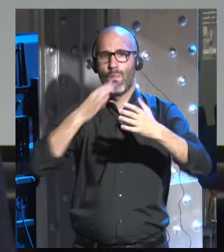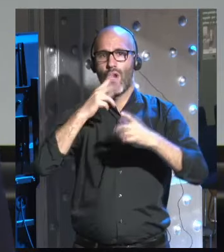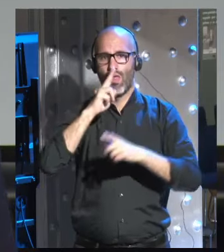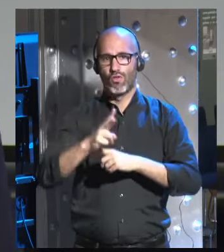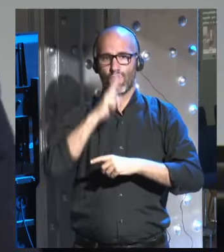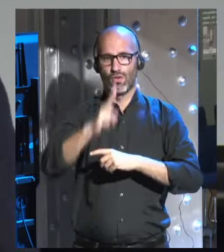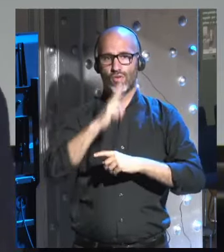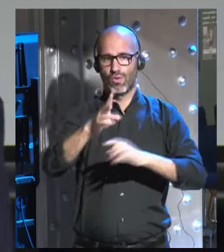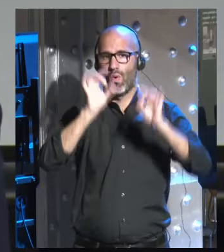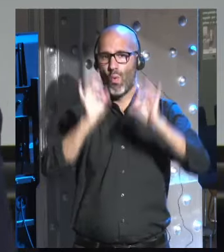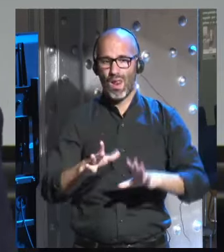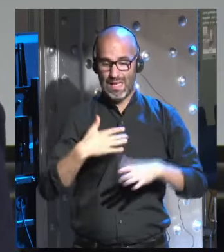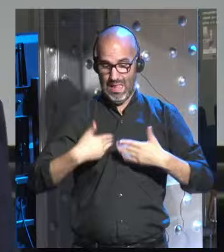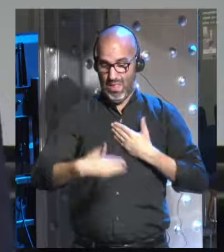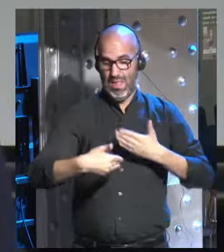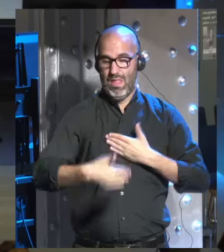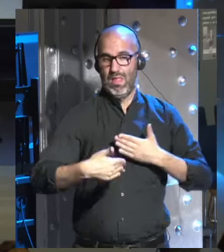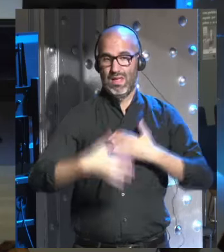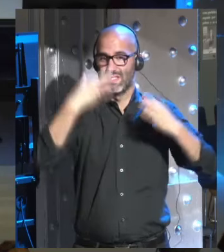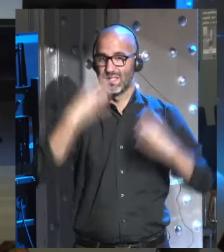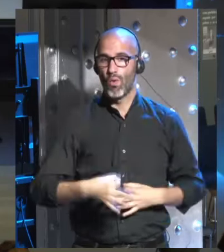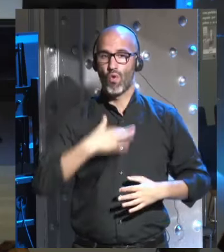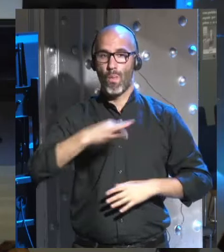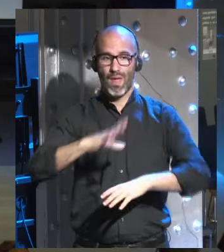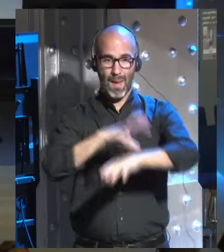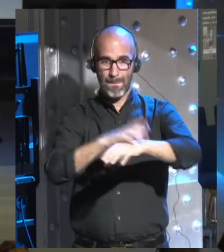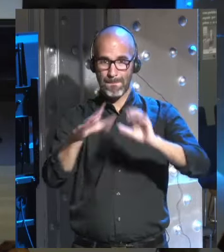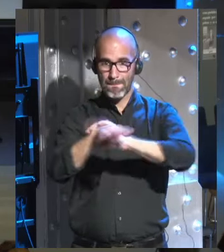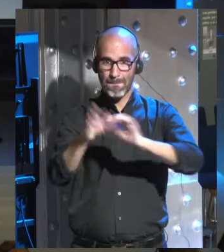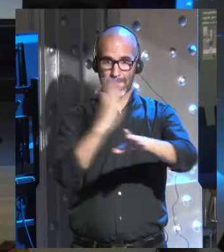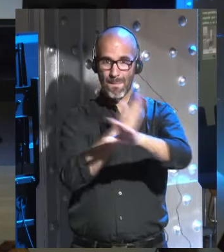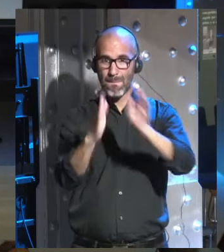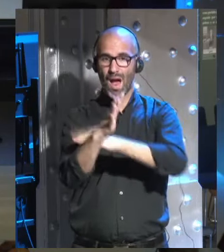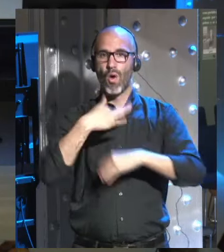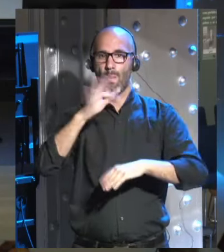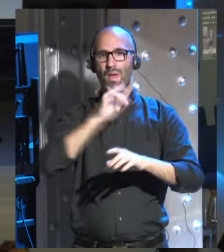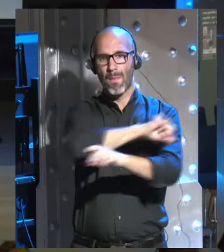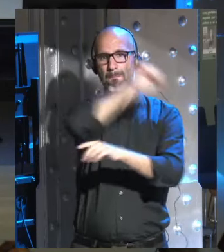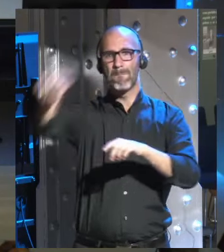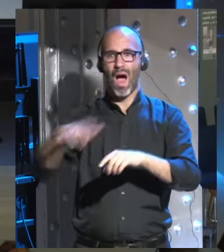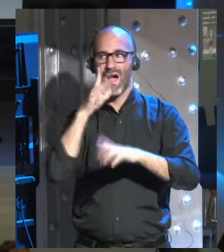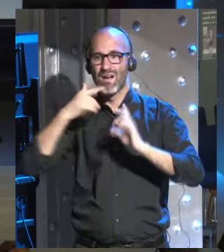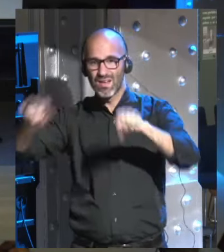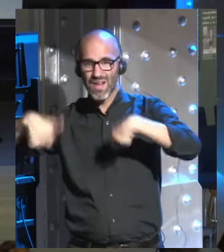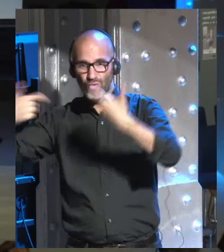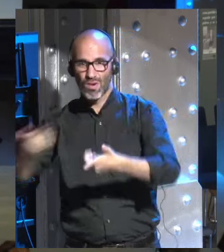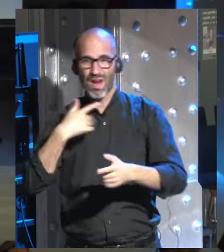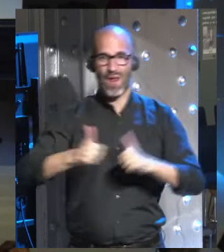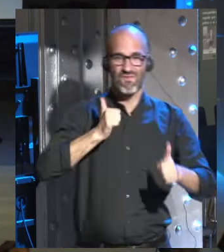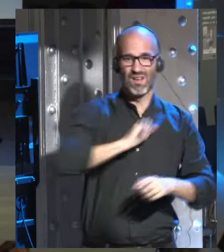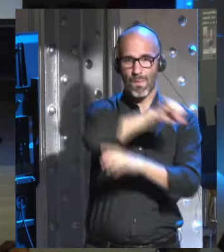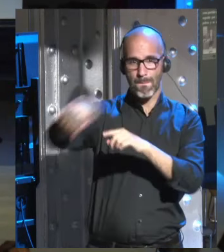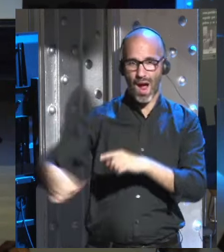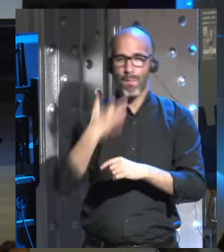dentro de muy poco tiempo las manos biónicas seguramente superarán a sus equivalentes orgánicas si pensáis en los Juegos